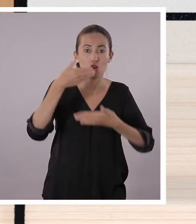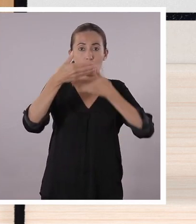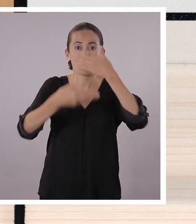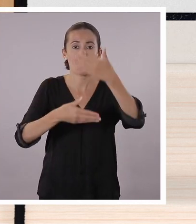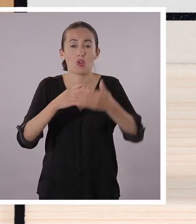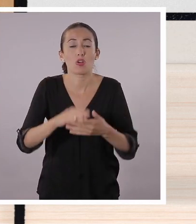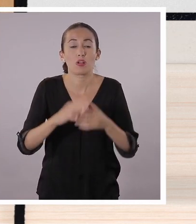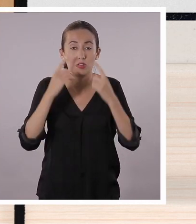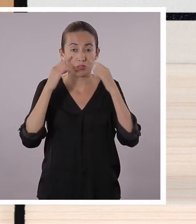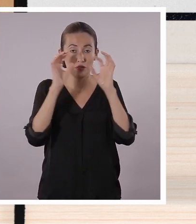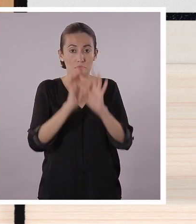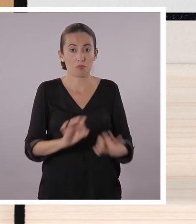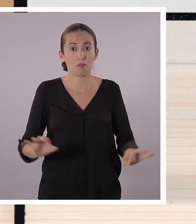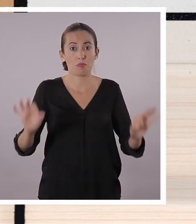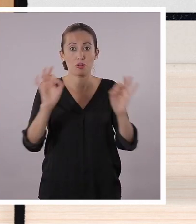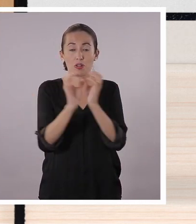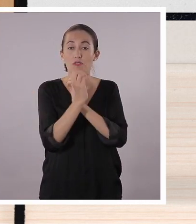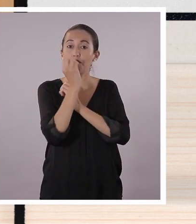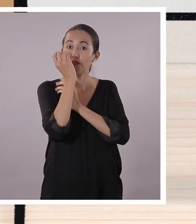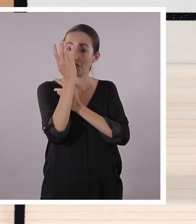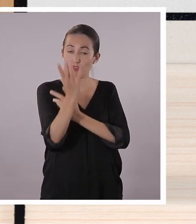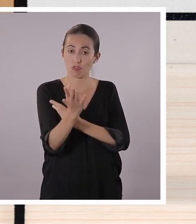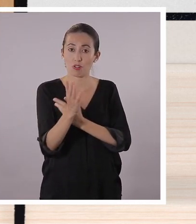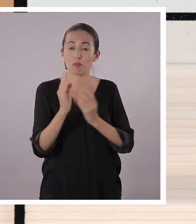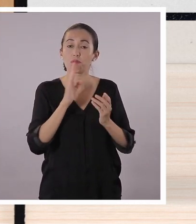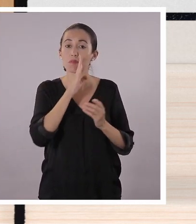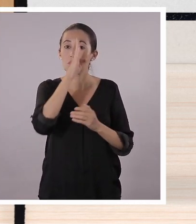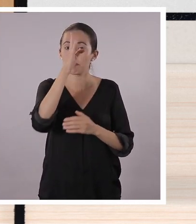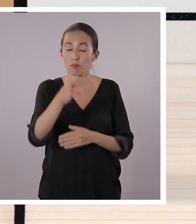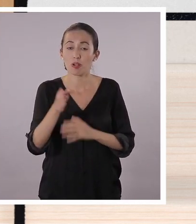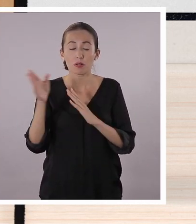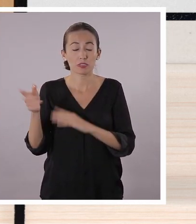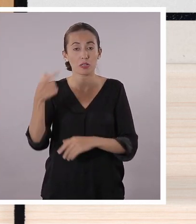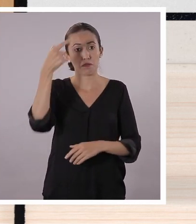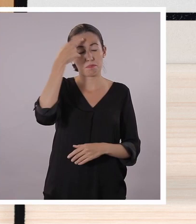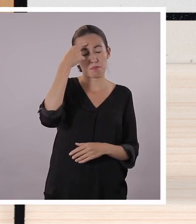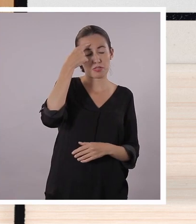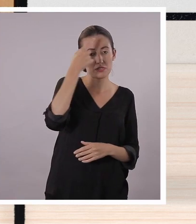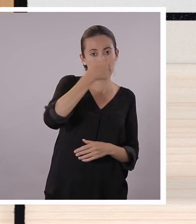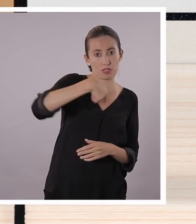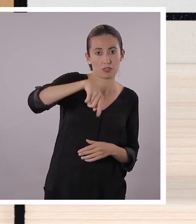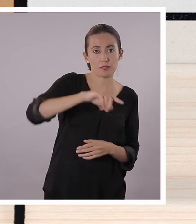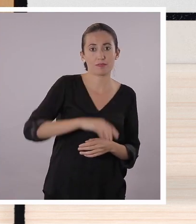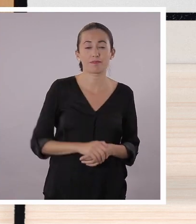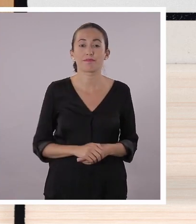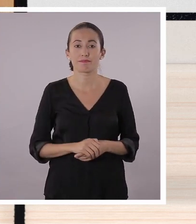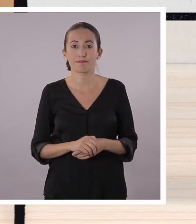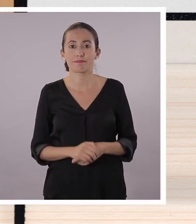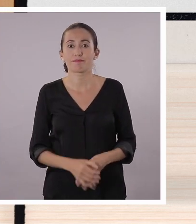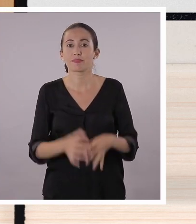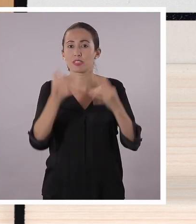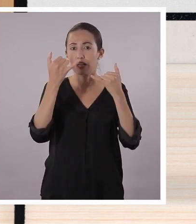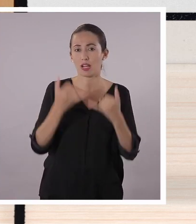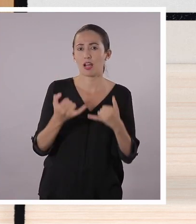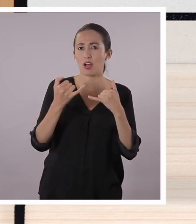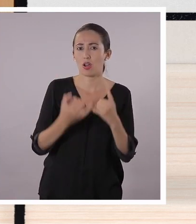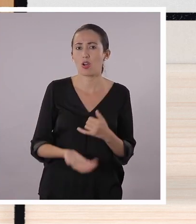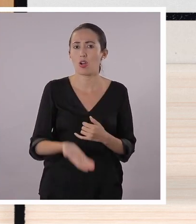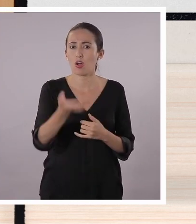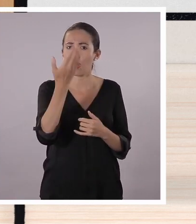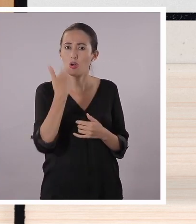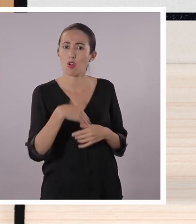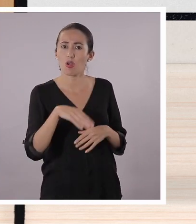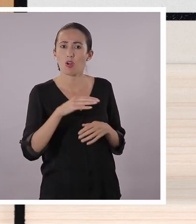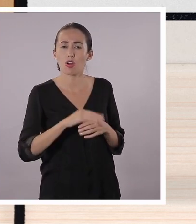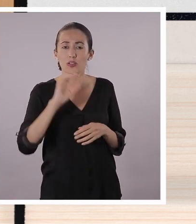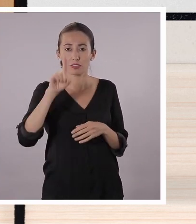comunicación cumplen ese papel muy importante de informar, siempre siendo críticos con lo que observamos o escuchamos. Ahora, chicos y